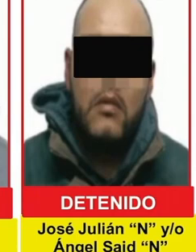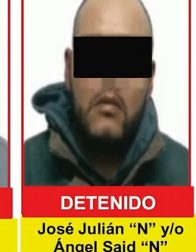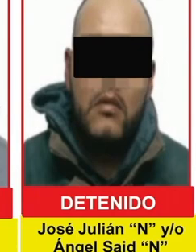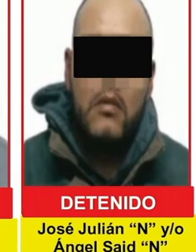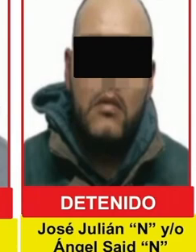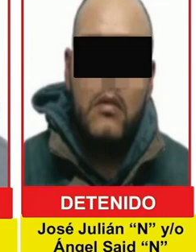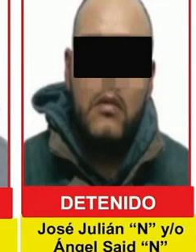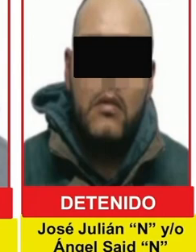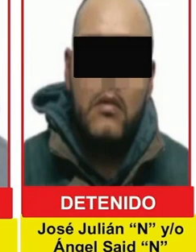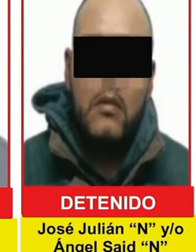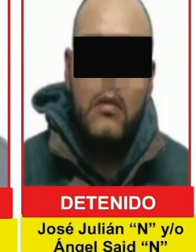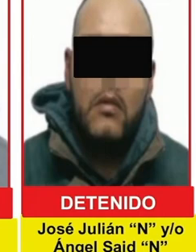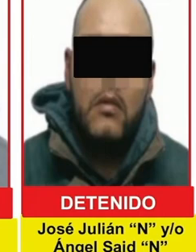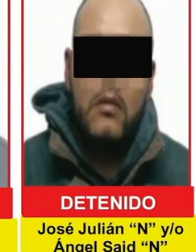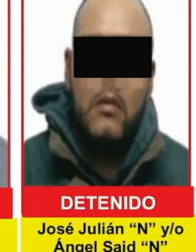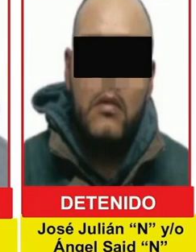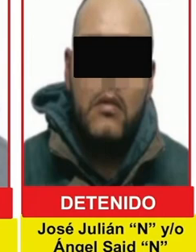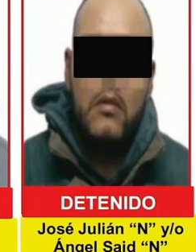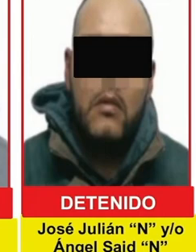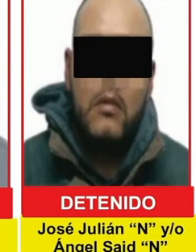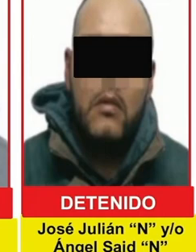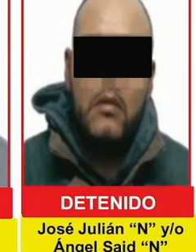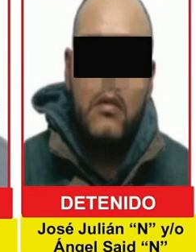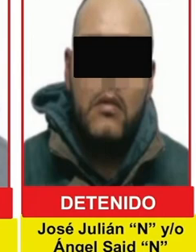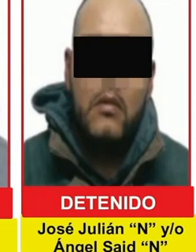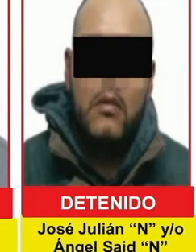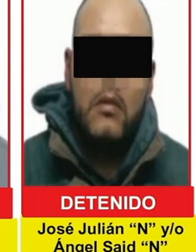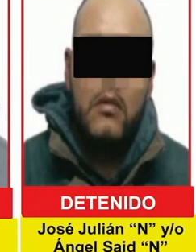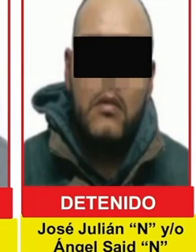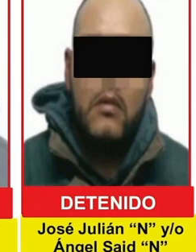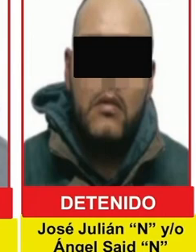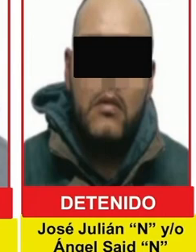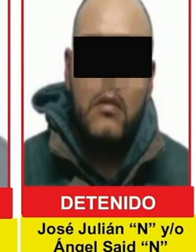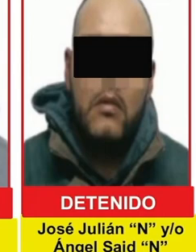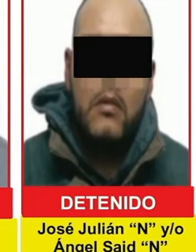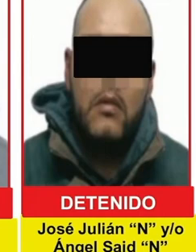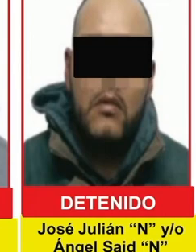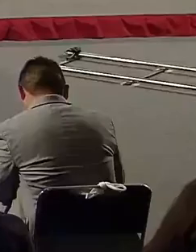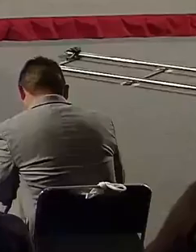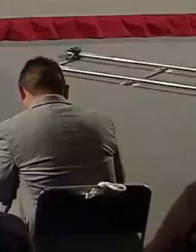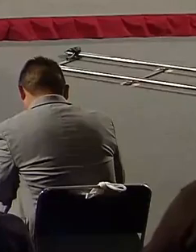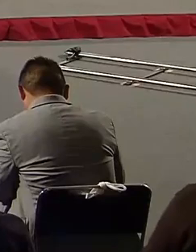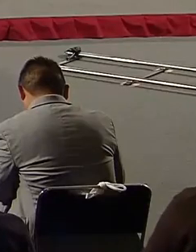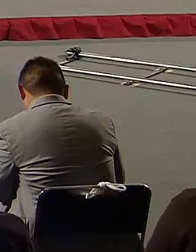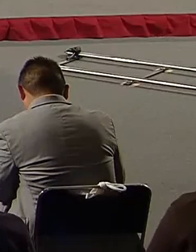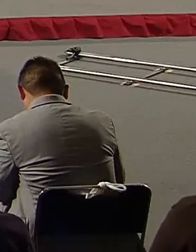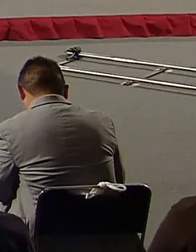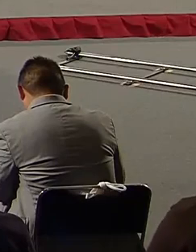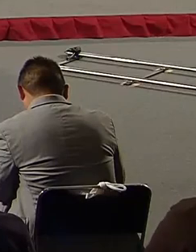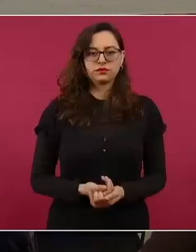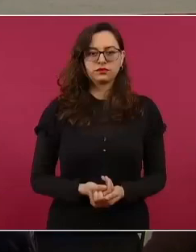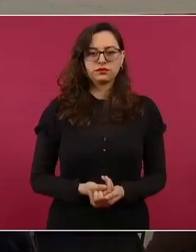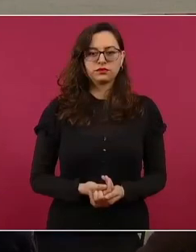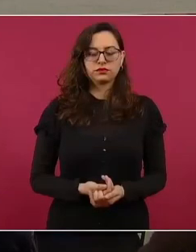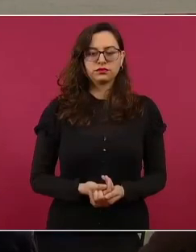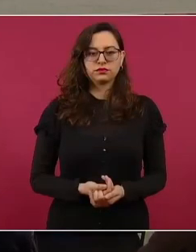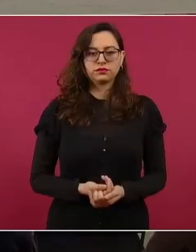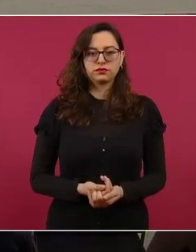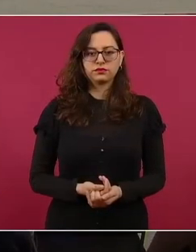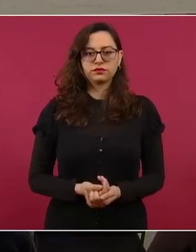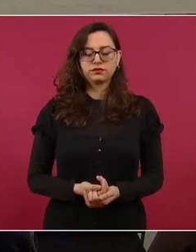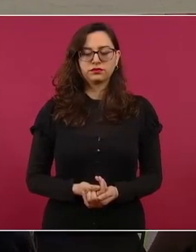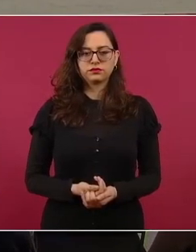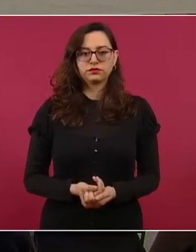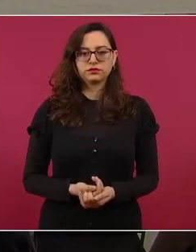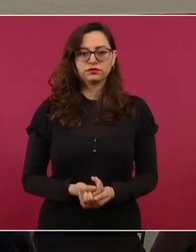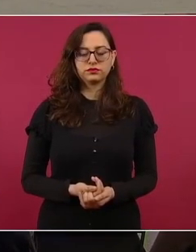cuatro ya está pendiente su vinculación a proceso. Siguiente. Sobre el caso de desaparición